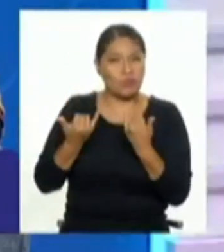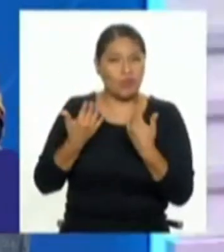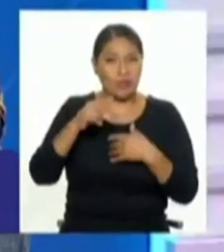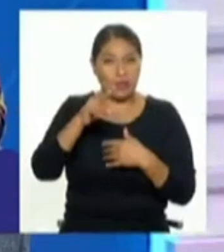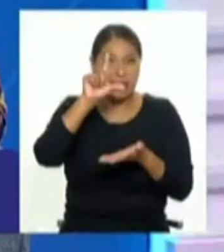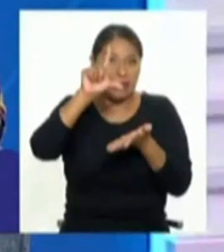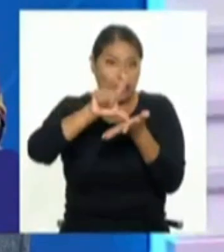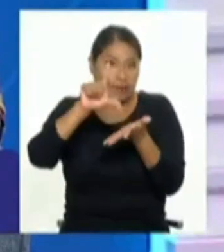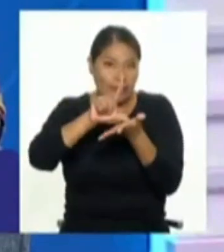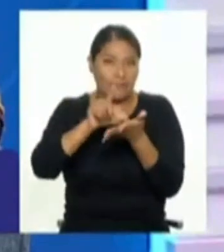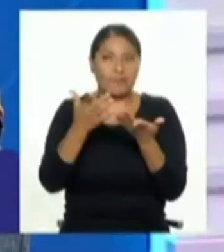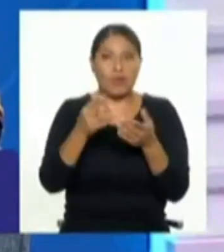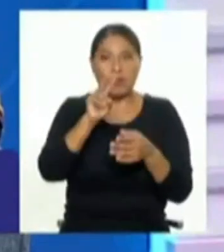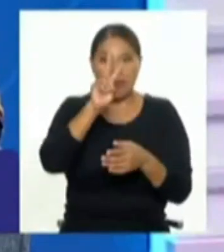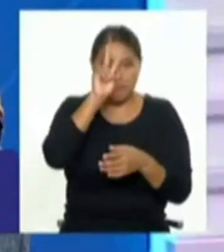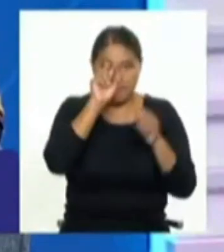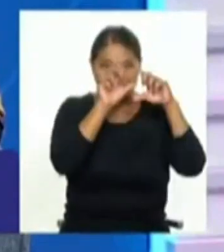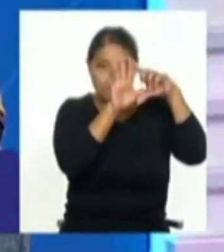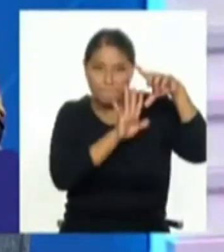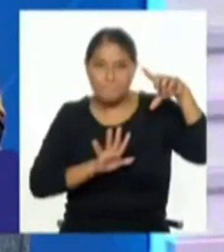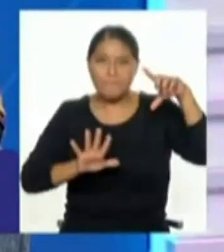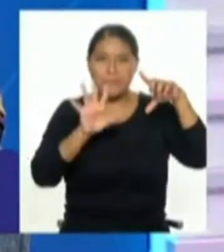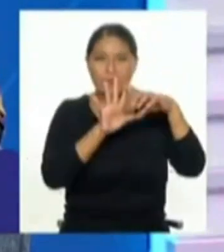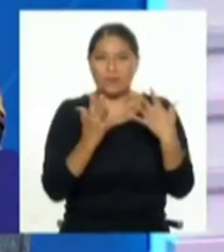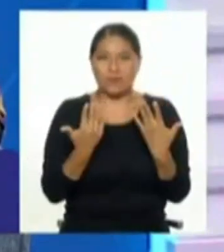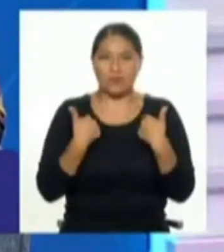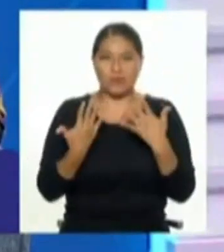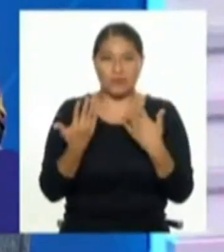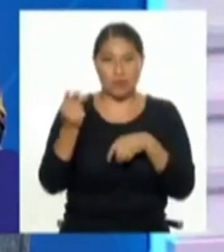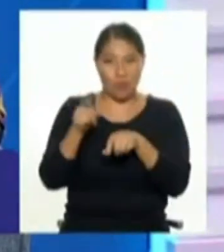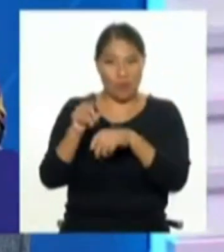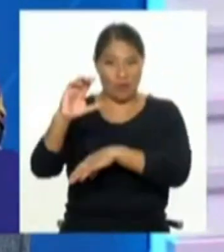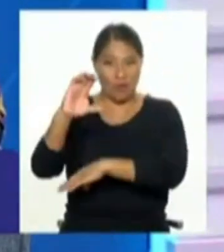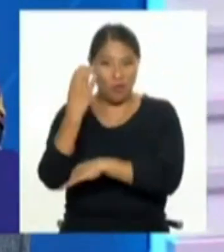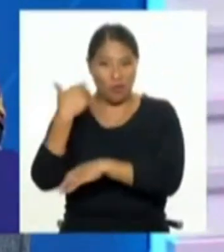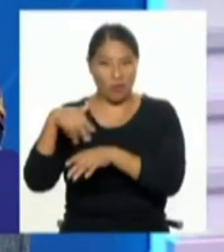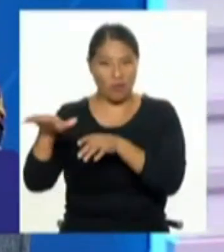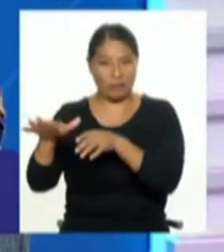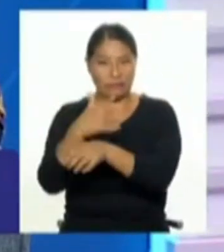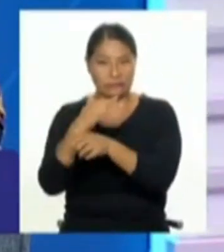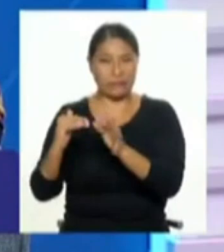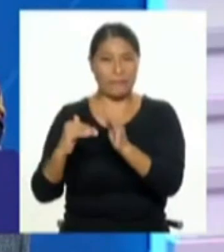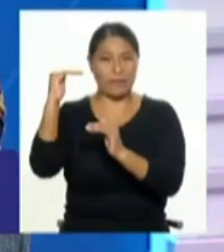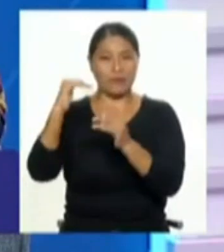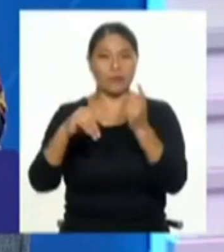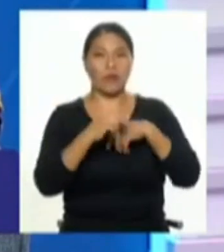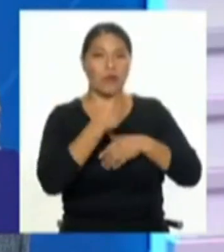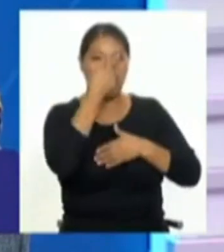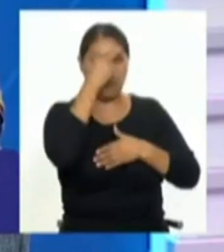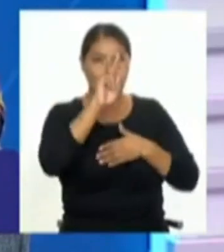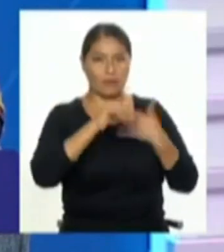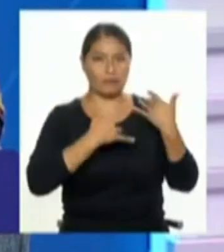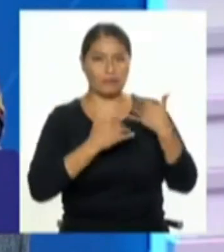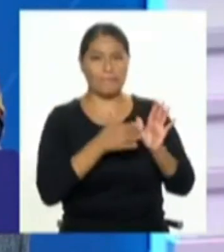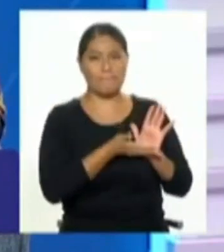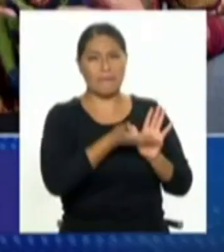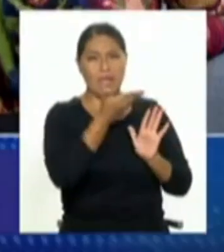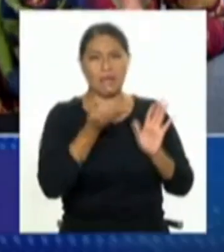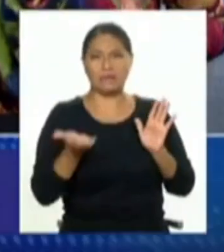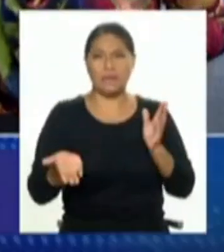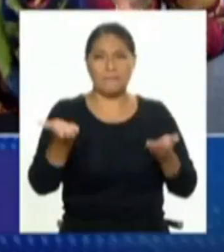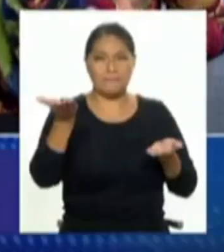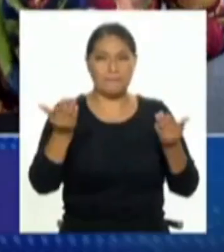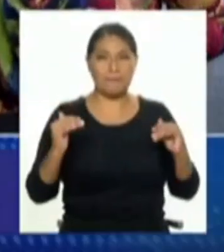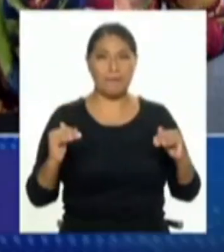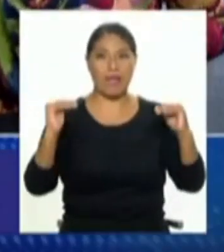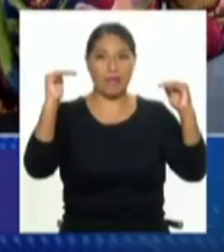ciudad de Lima o el Perú no tiene pues las violencias de Colombia o de México salvo que usted me corrija entonces si lo que hay es